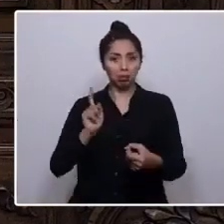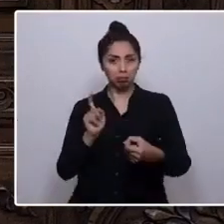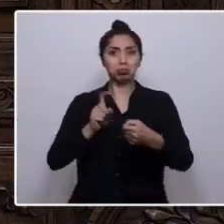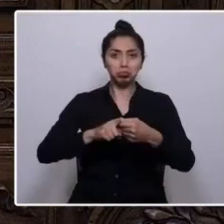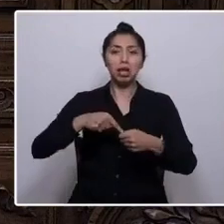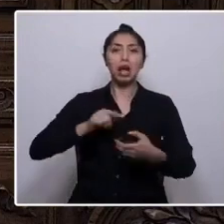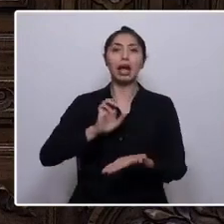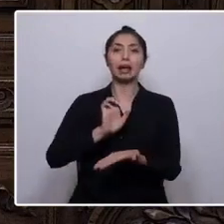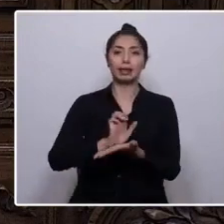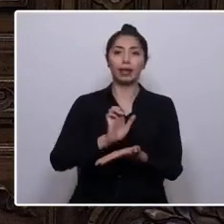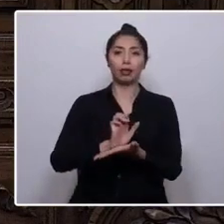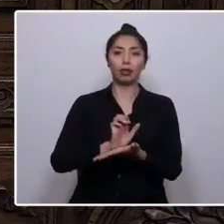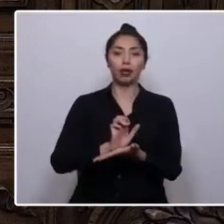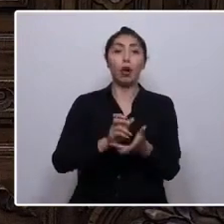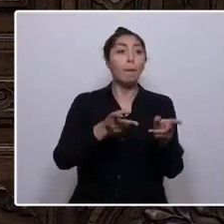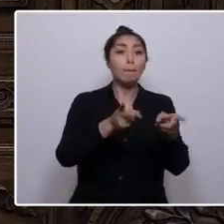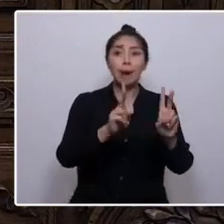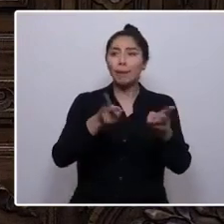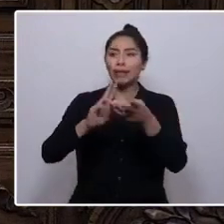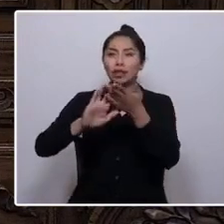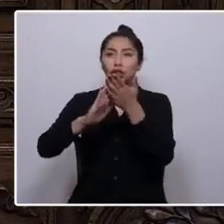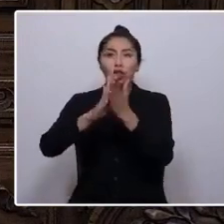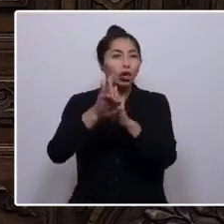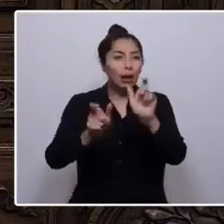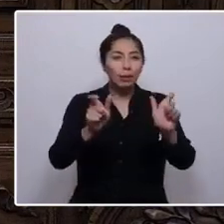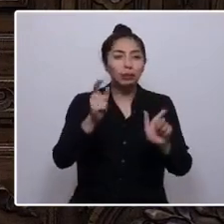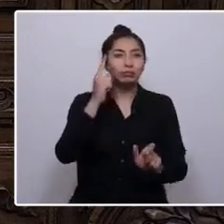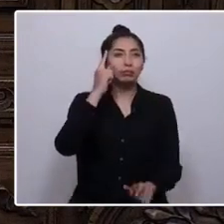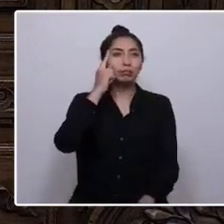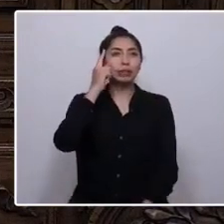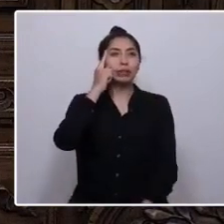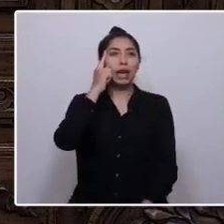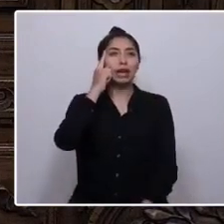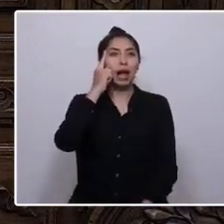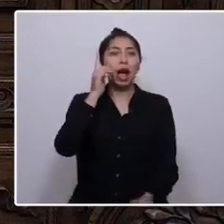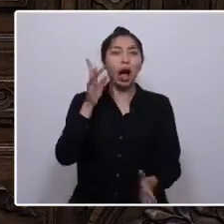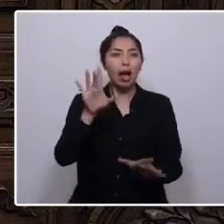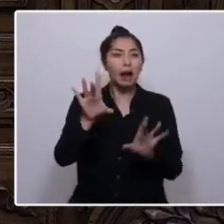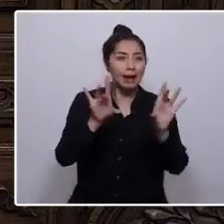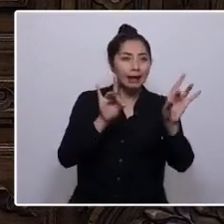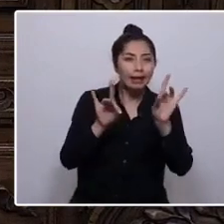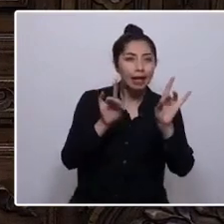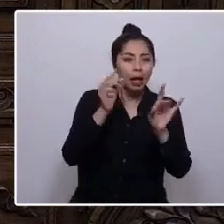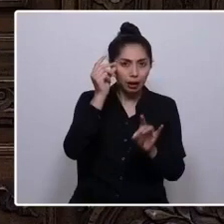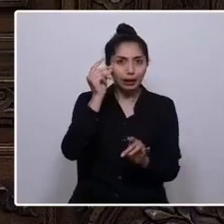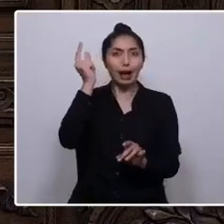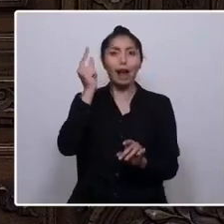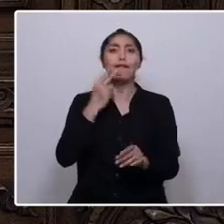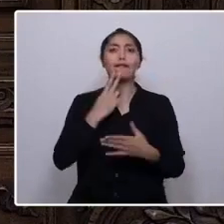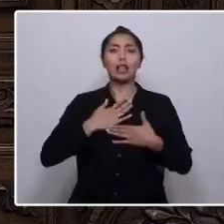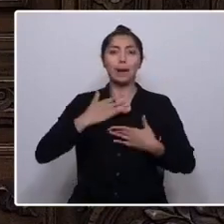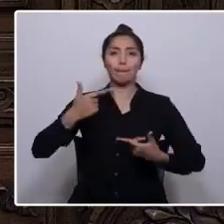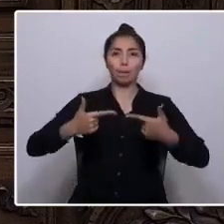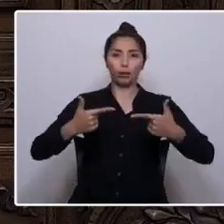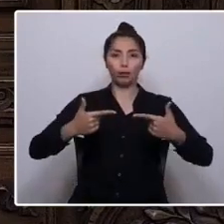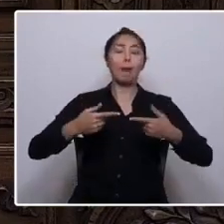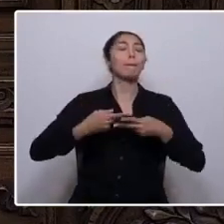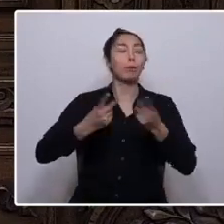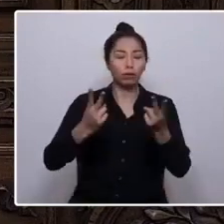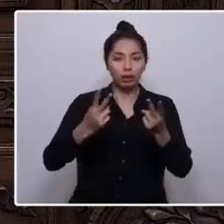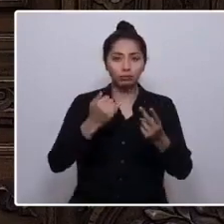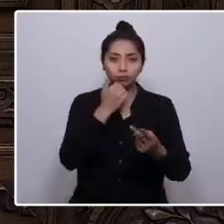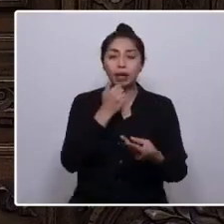que permita a todos y todas pensar, incluir, elegir, crear la vida pública e incluso destituir